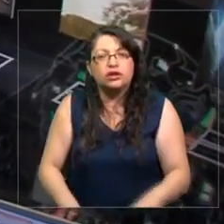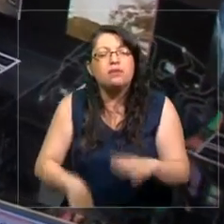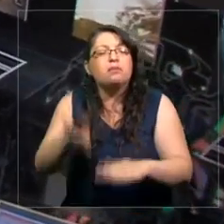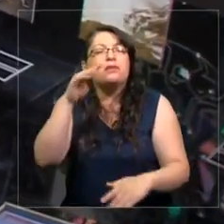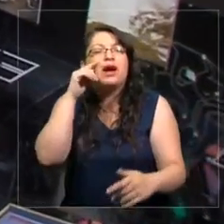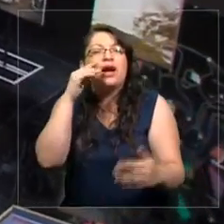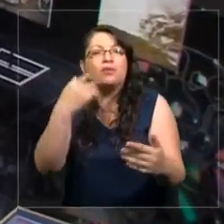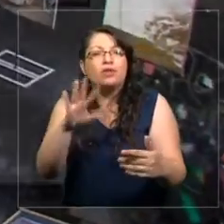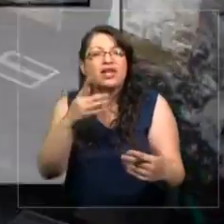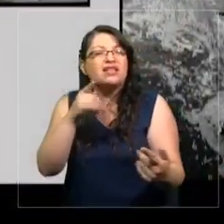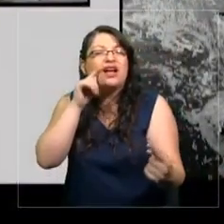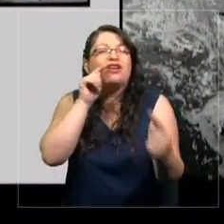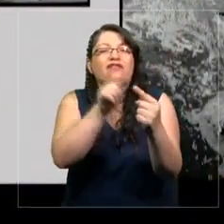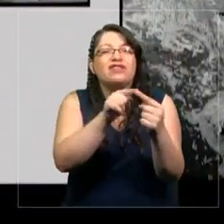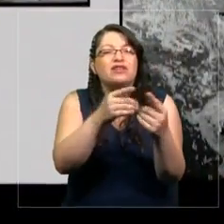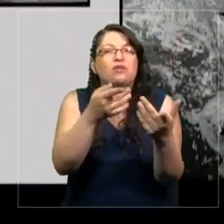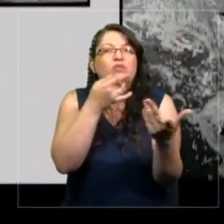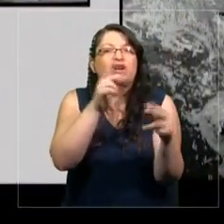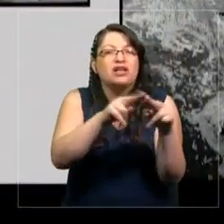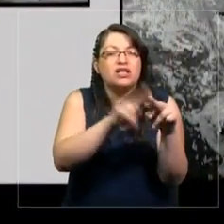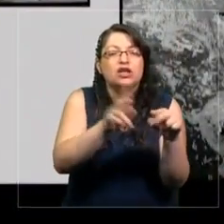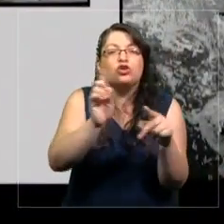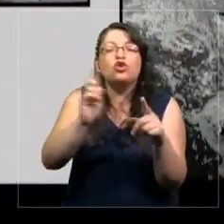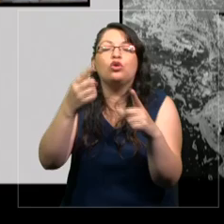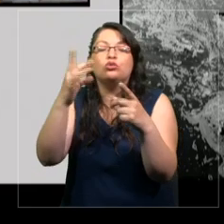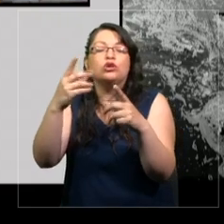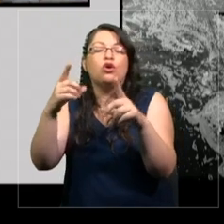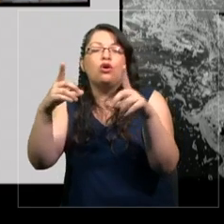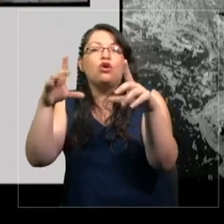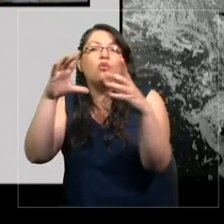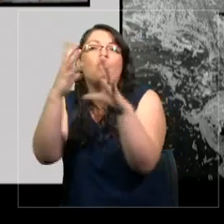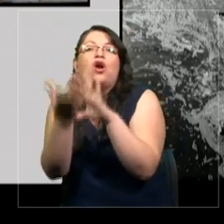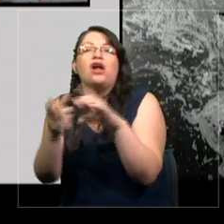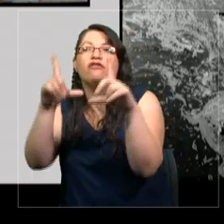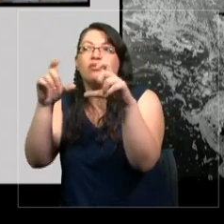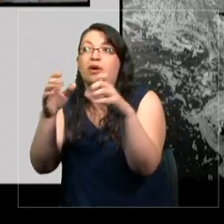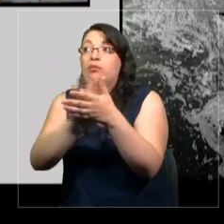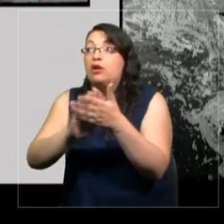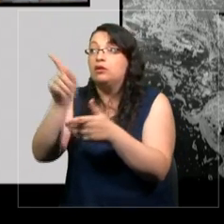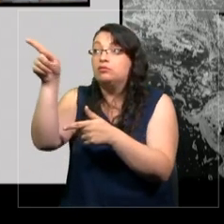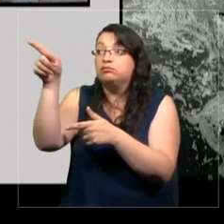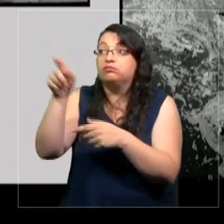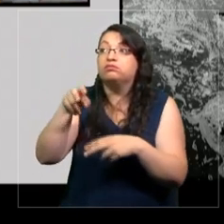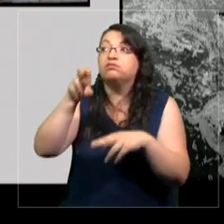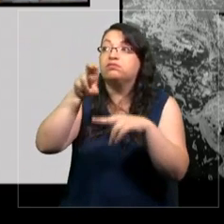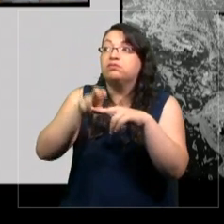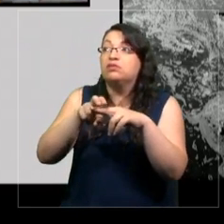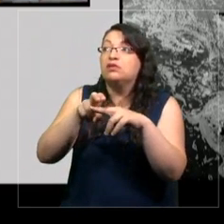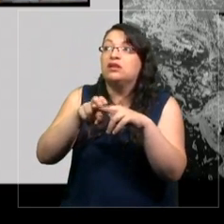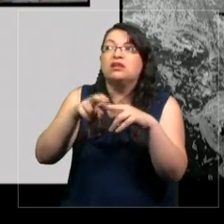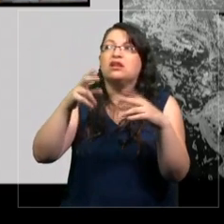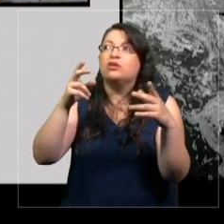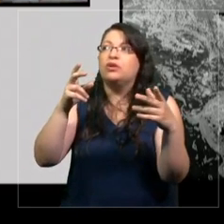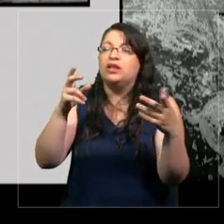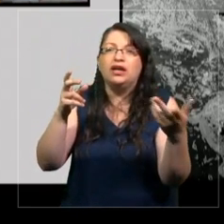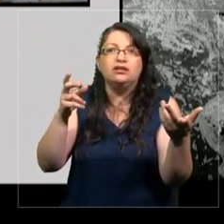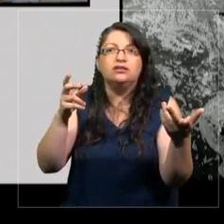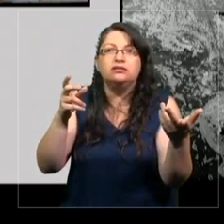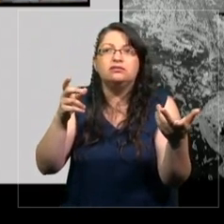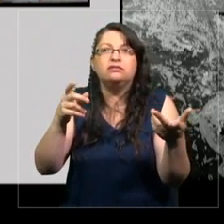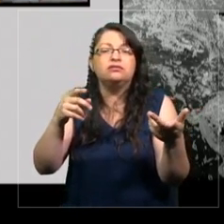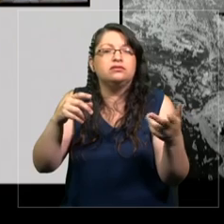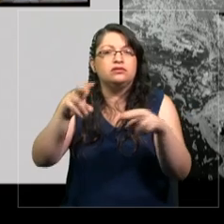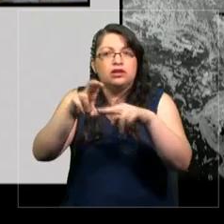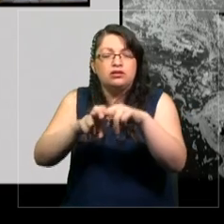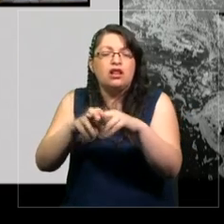análisis estético. Un buen ejemplo de esto sería, por ejemplo, el urinario de Duchamp. ¿Cierto? El urinario de Duchamp, la intención